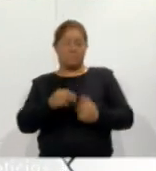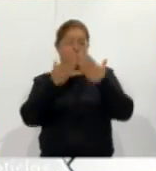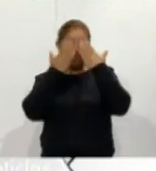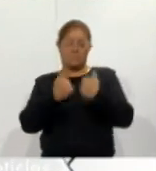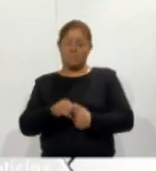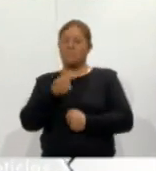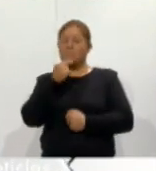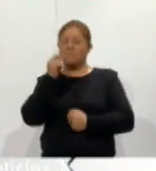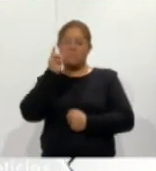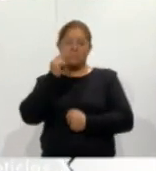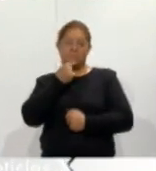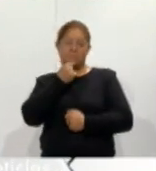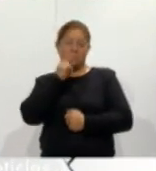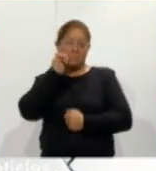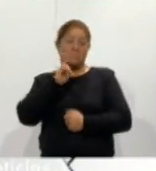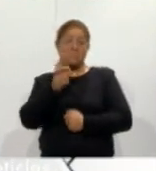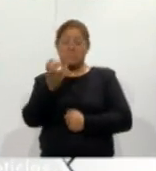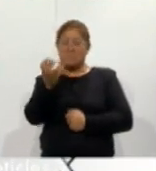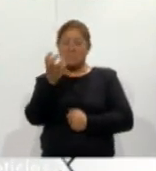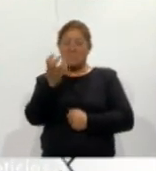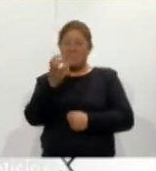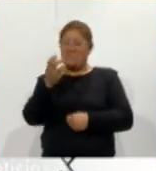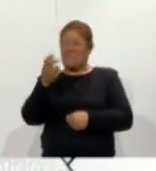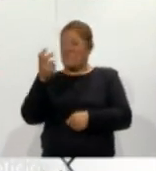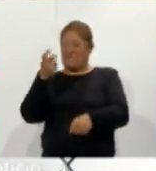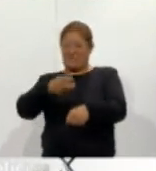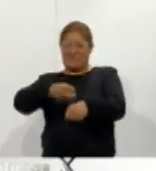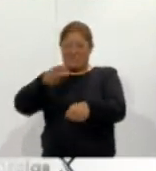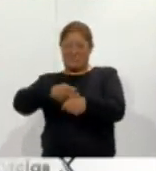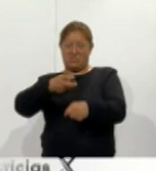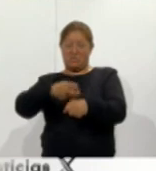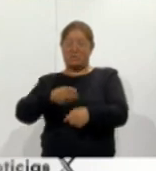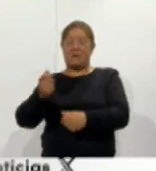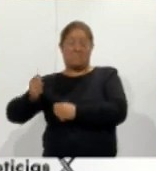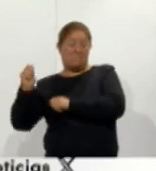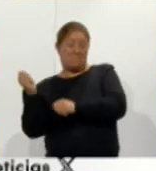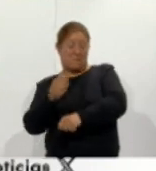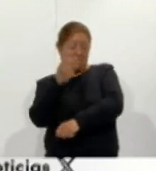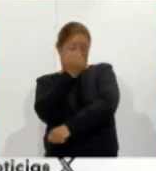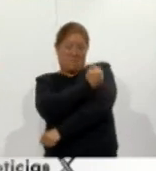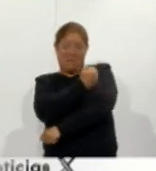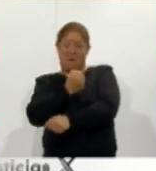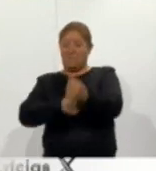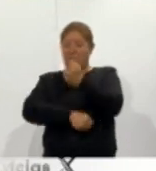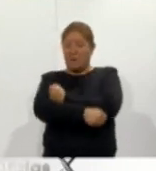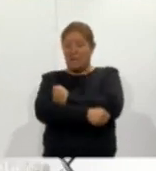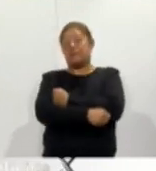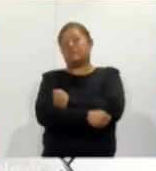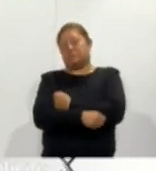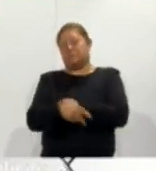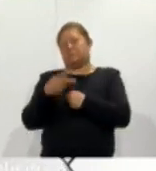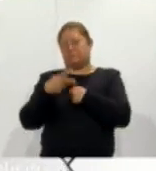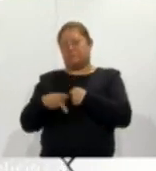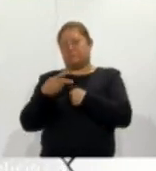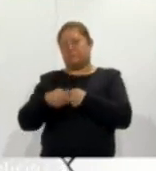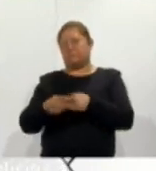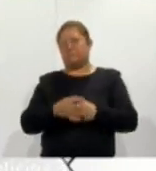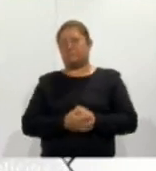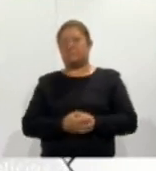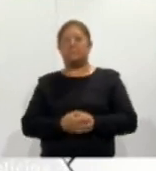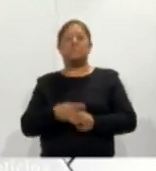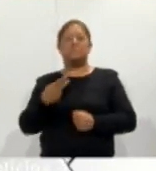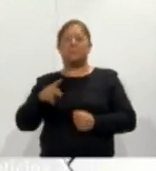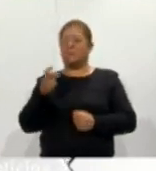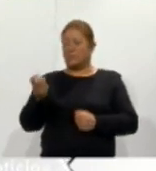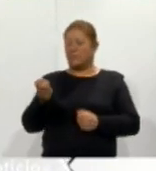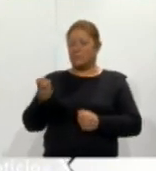a niñas porque ya la pelota es más dura un golpe siempre ya es más fuerte y ya es categoría pero esta de 11